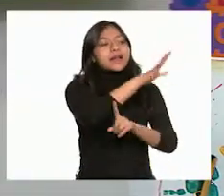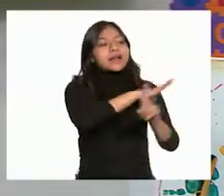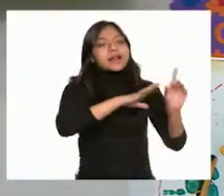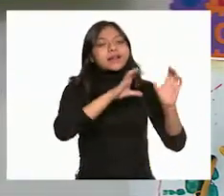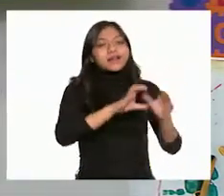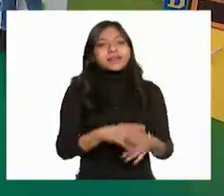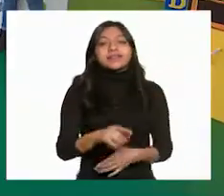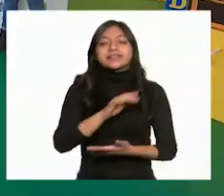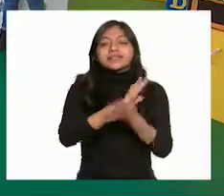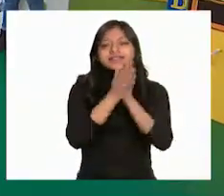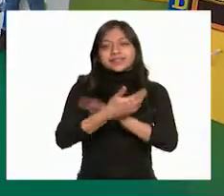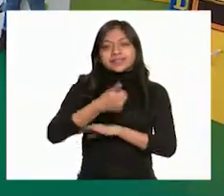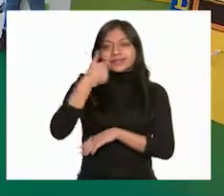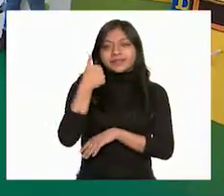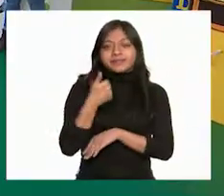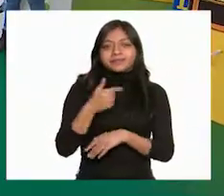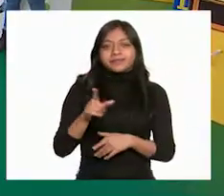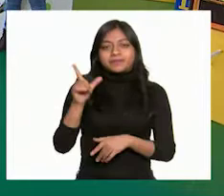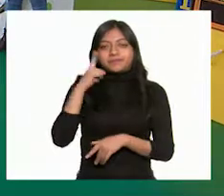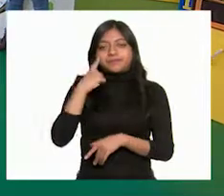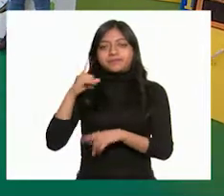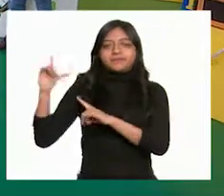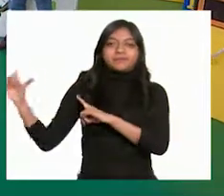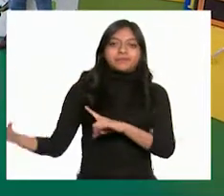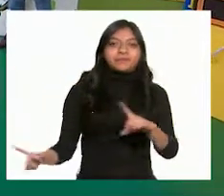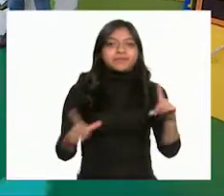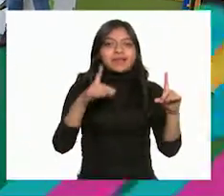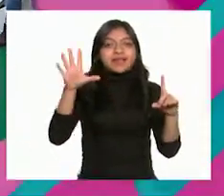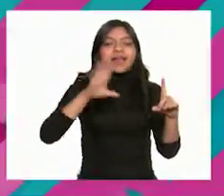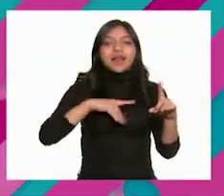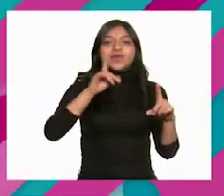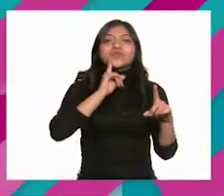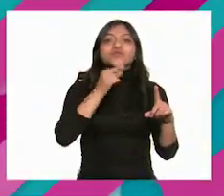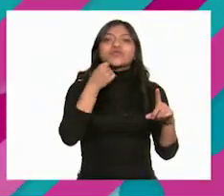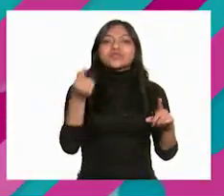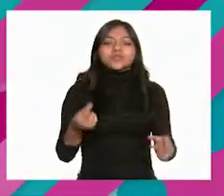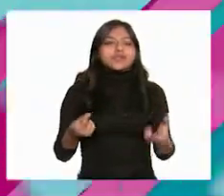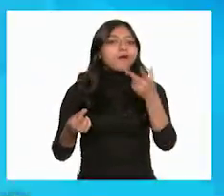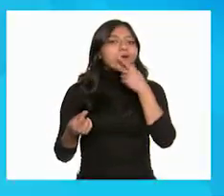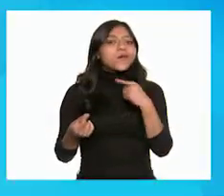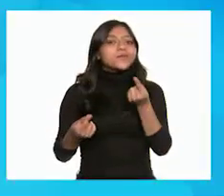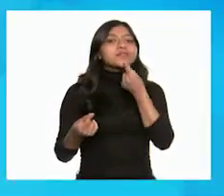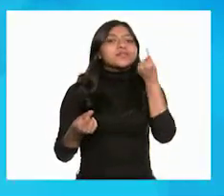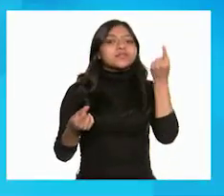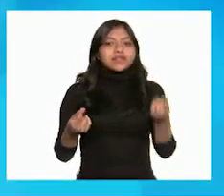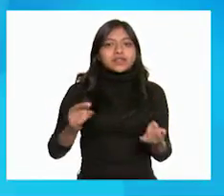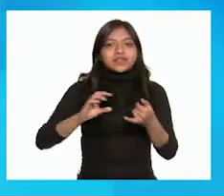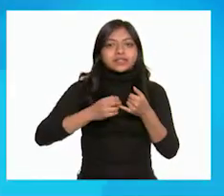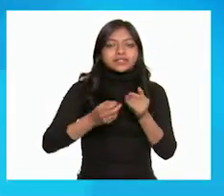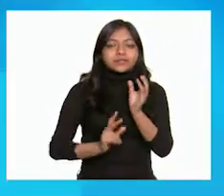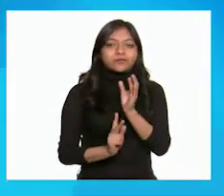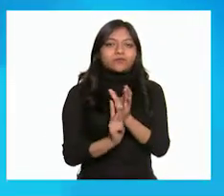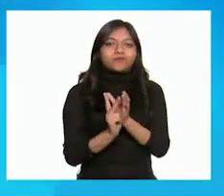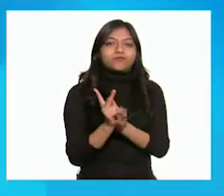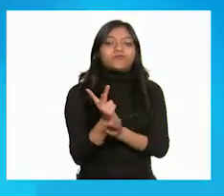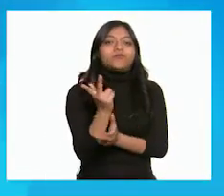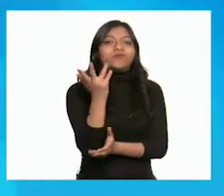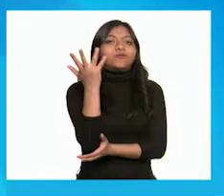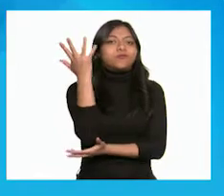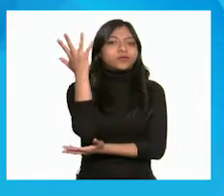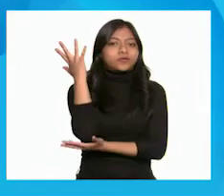Excelente, Mariana. Vayamos a la siguiente imagen. Hay una niña y un niño sembrando árboles. y esta...